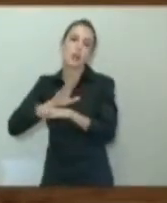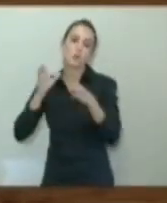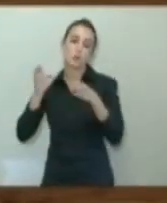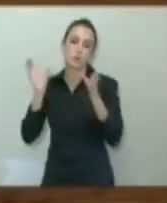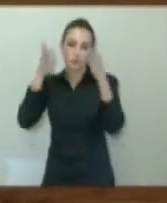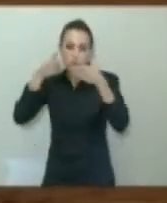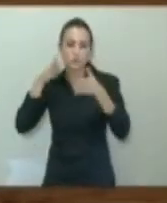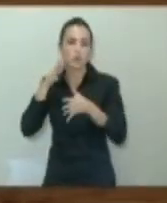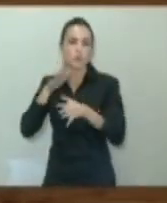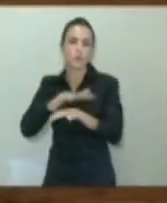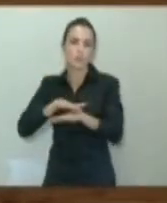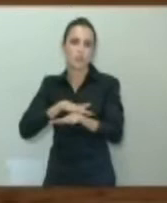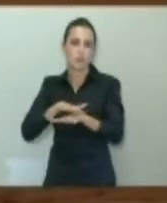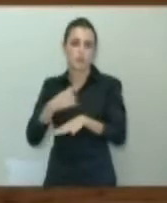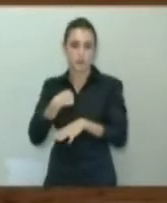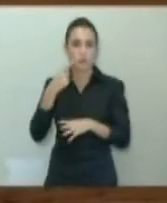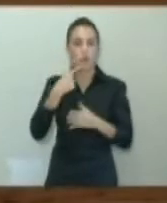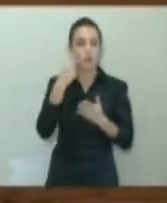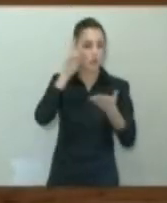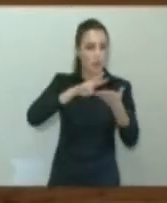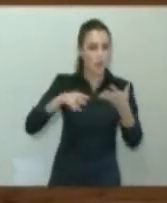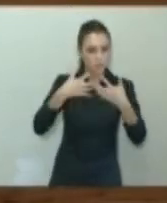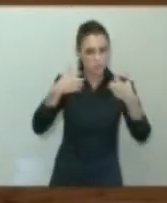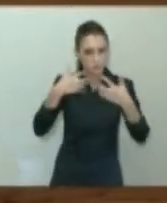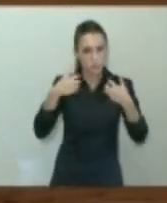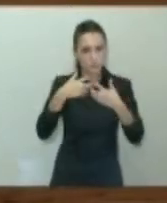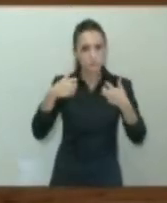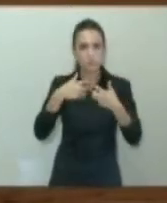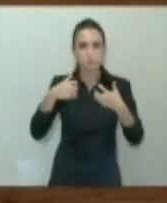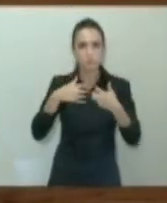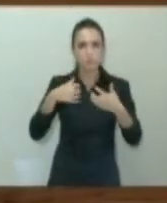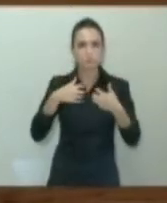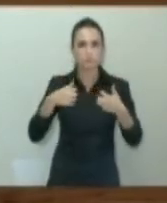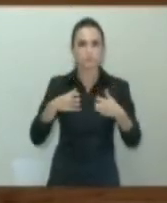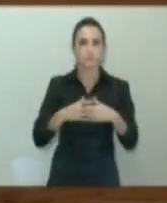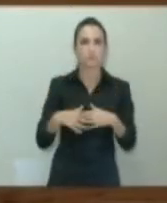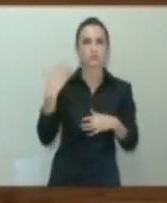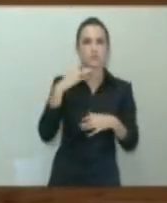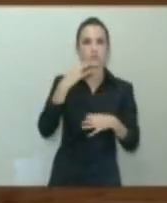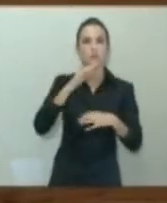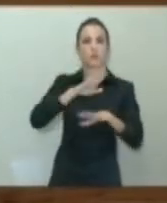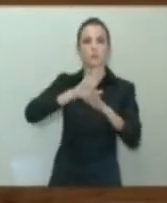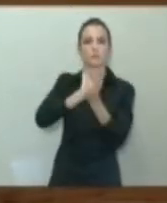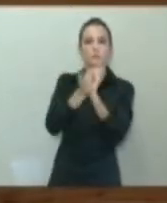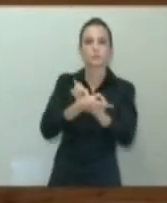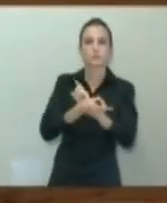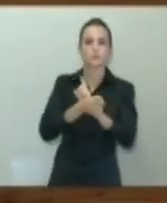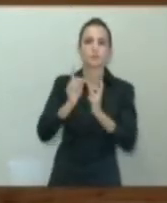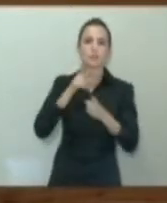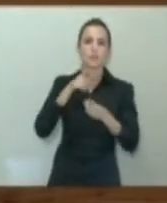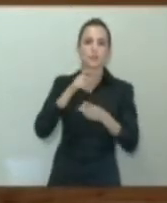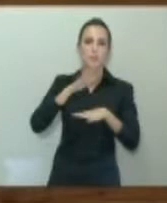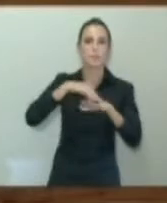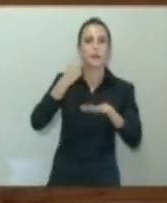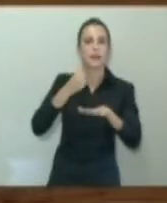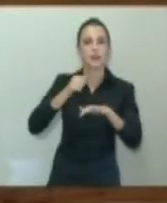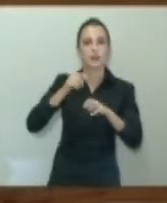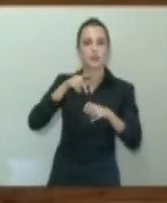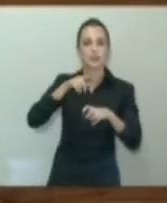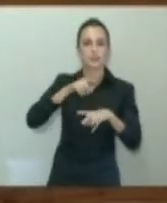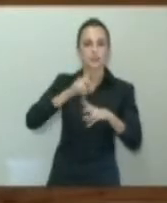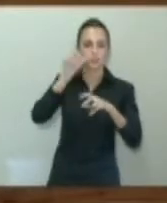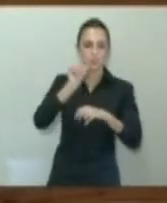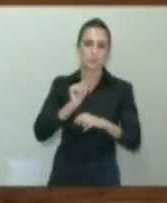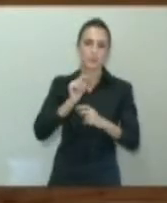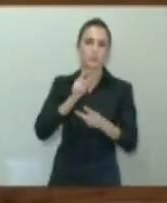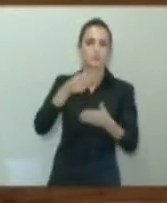textualmente, que en último término tiene la capacidad de dar conformidad a una variación que suponga una disminución de ingresos. Curiosamente, este criterio